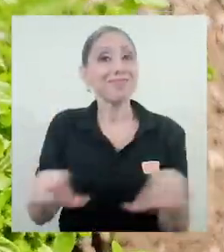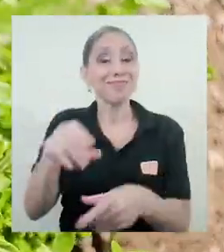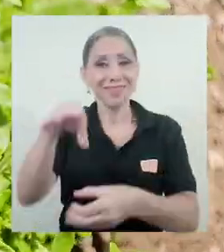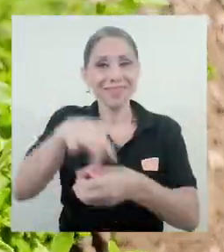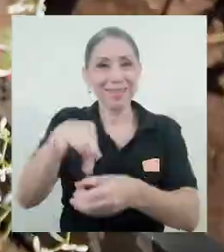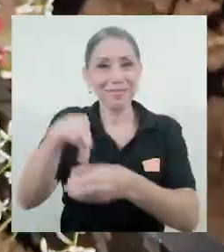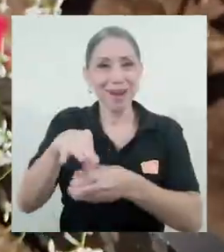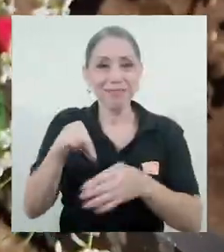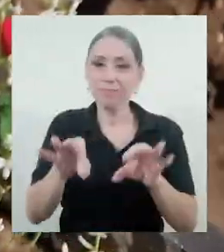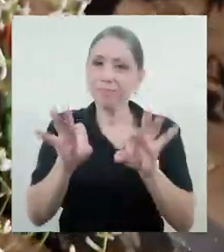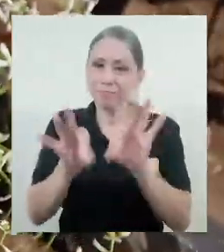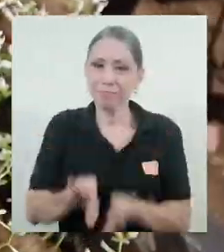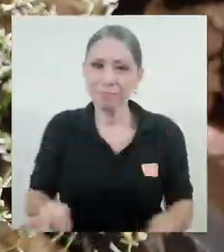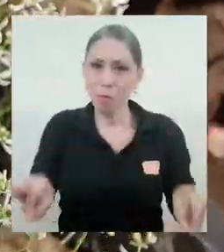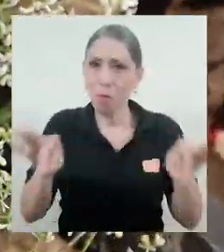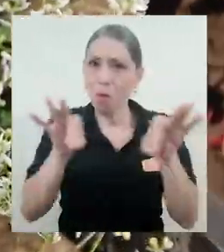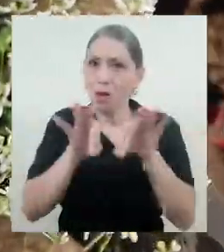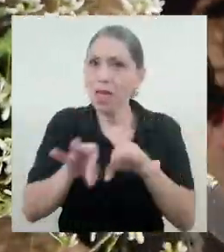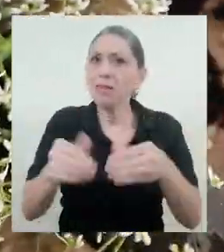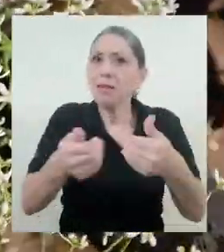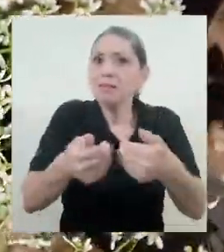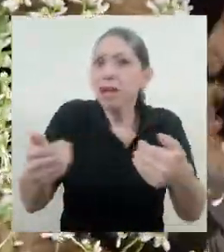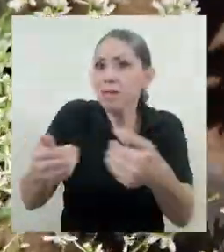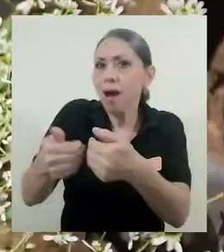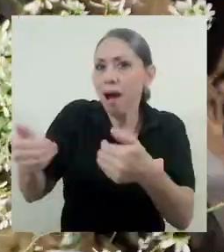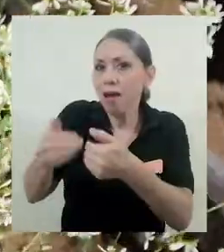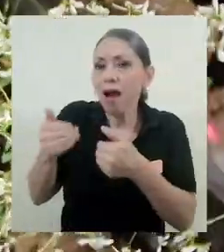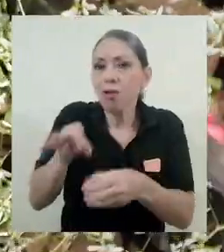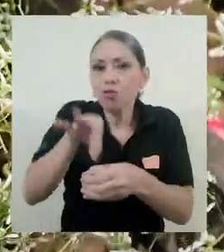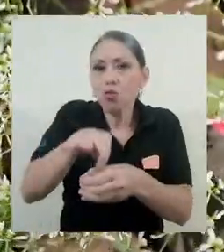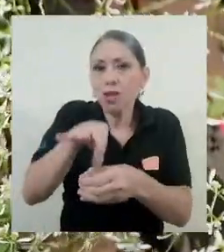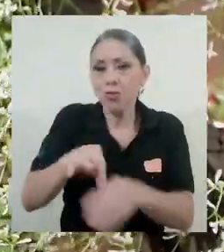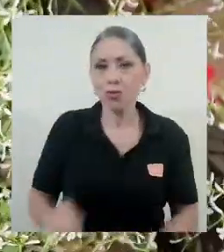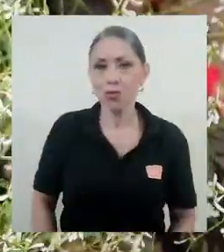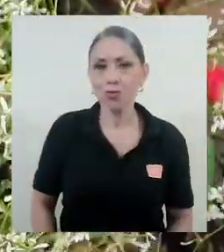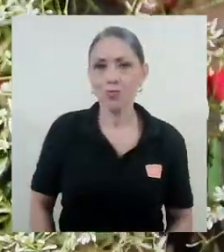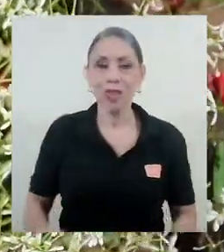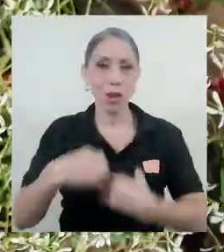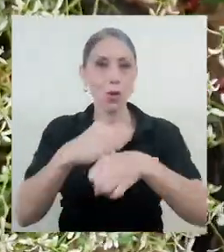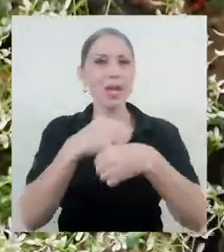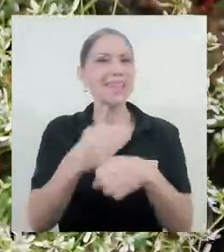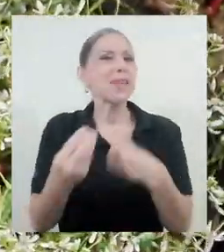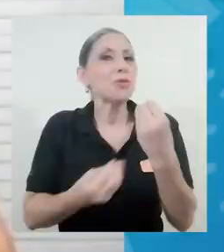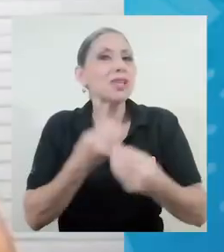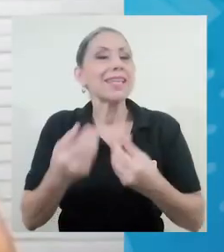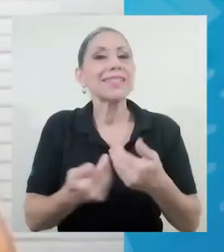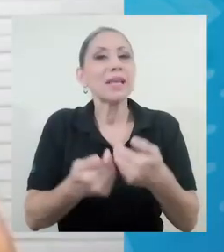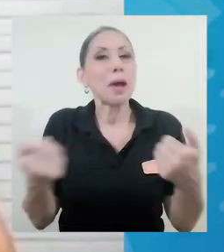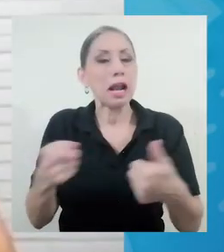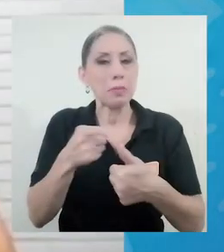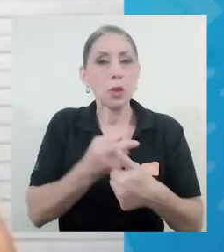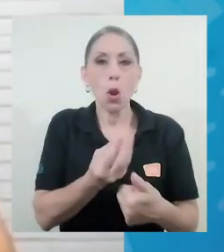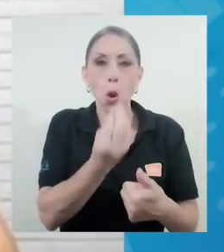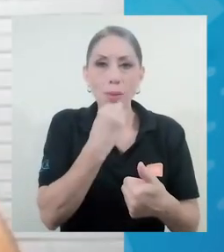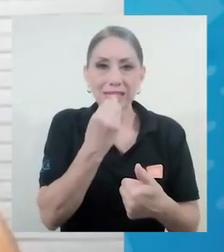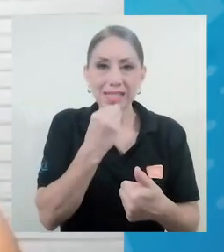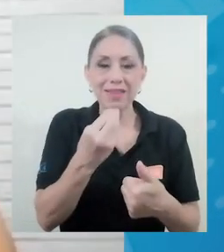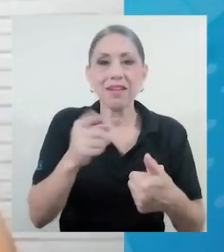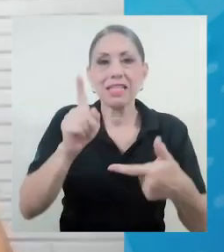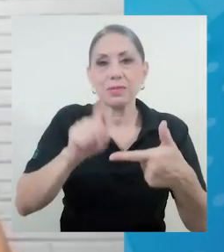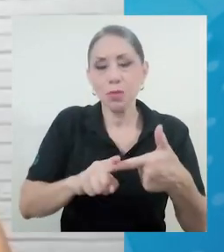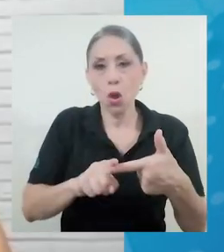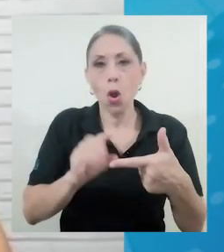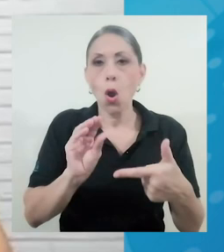sembrar. Pero es importante separar los cultivos. Lo que hacemos es separar lo que son comestibles